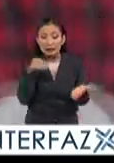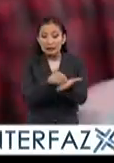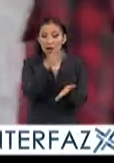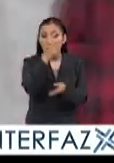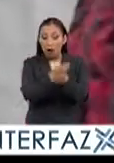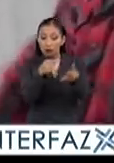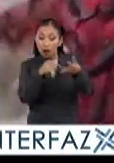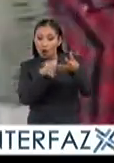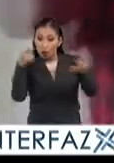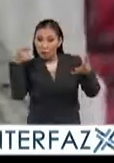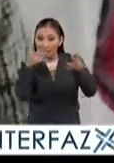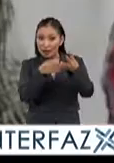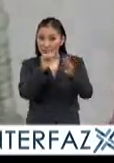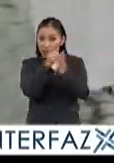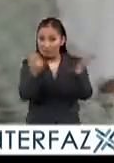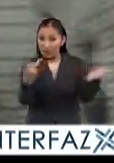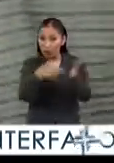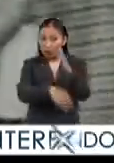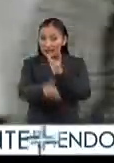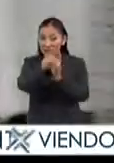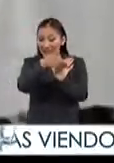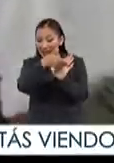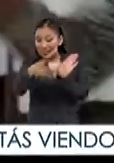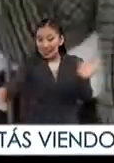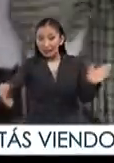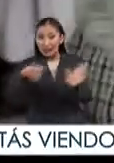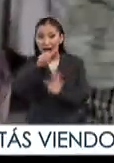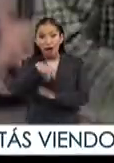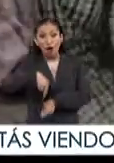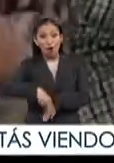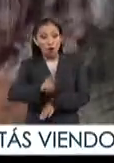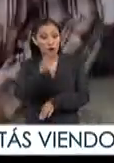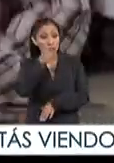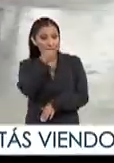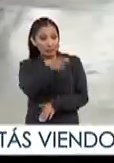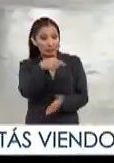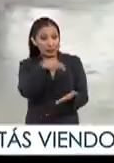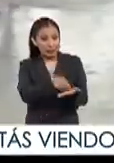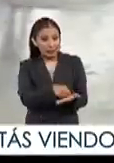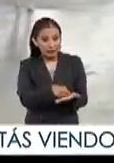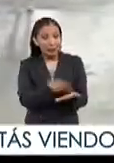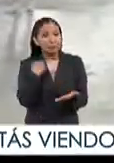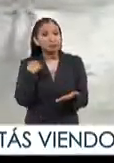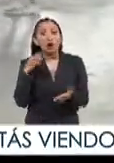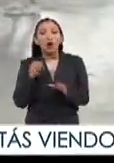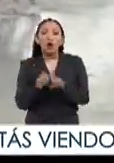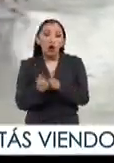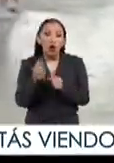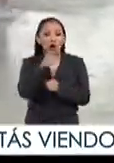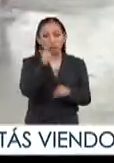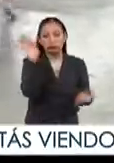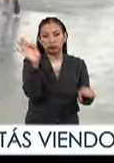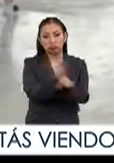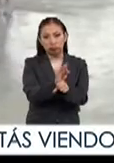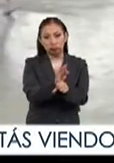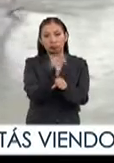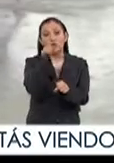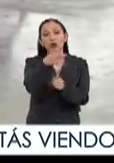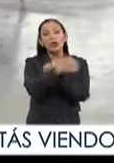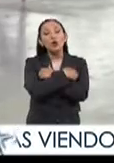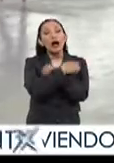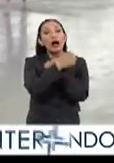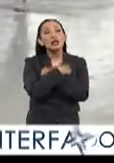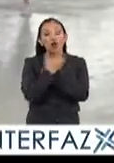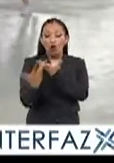el cuarto objetivo de la Agenda 2030 de la Organización de las Naciones Unidas, correspondiente a garantizar una